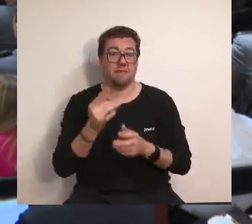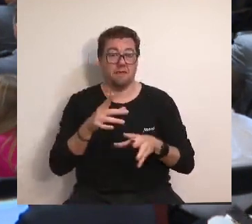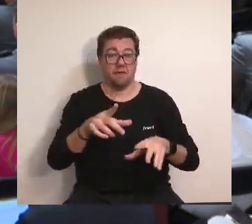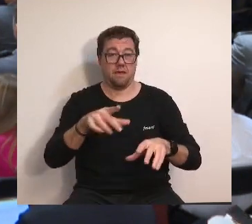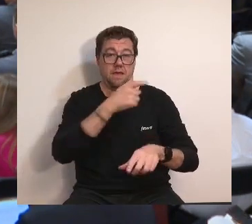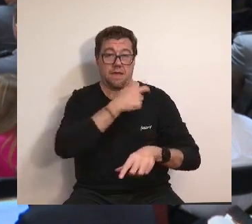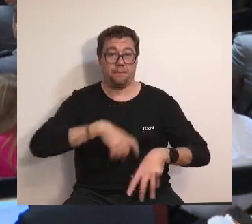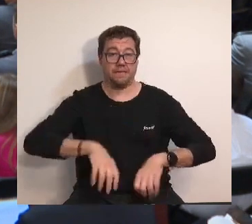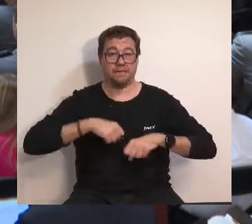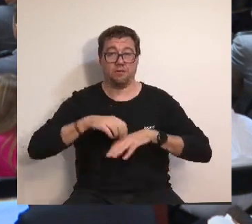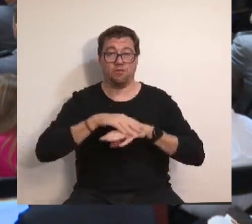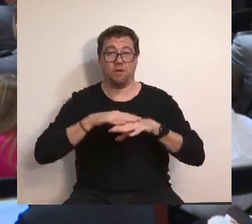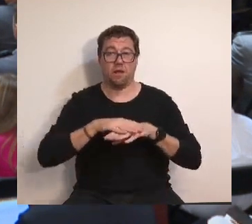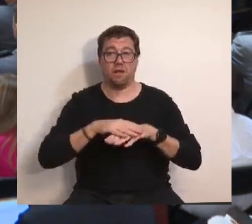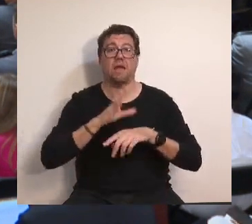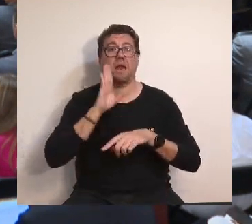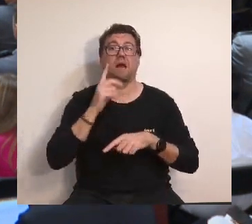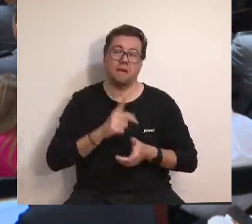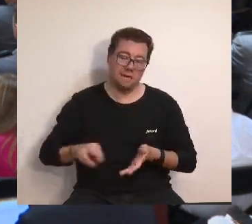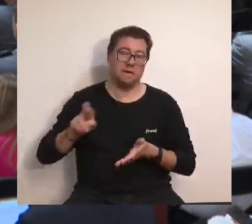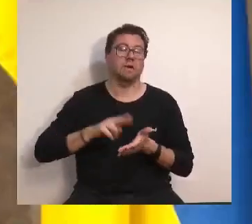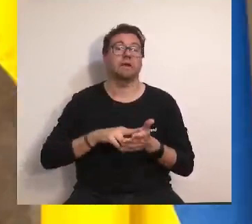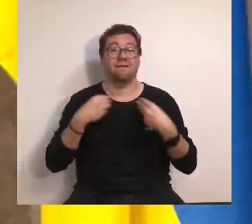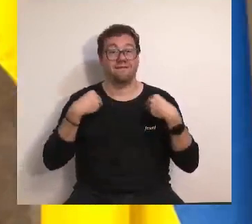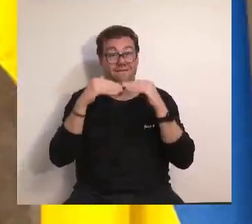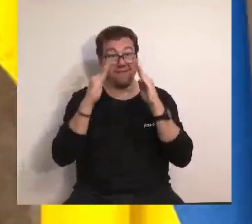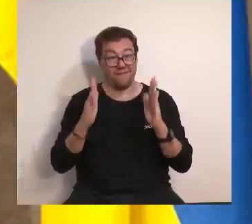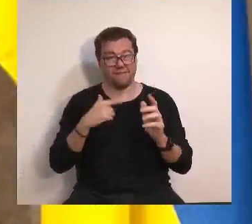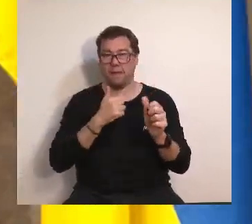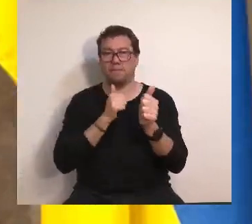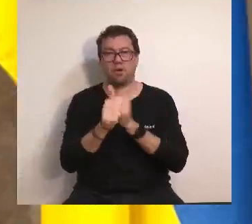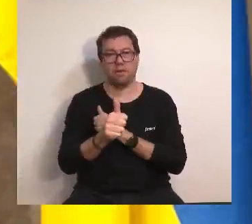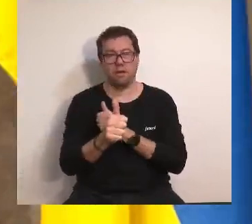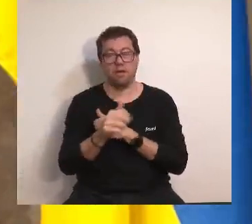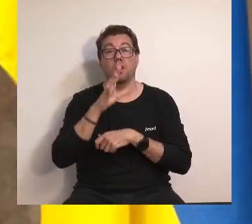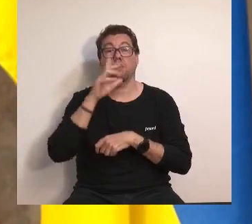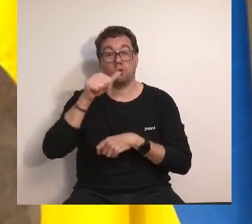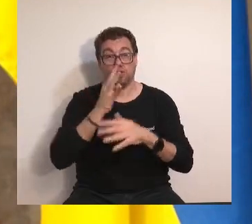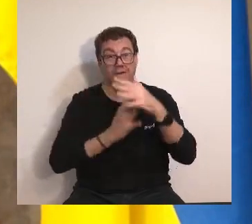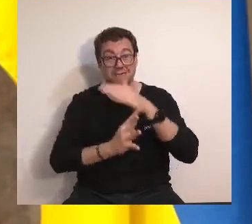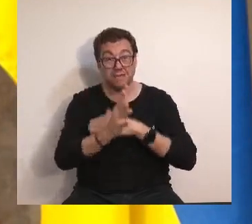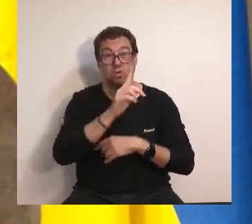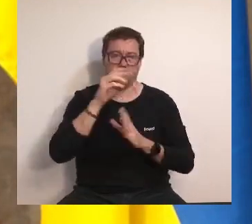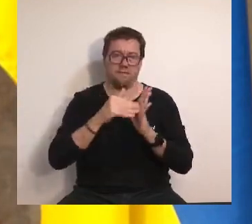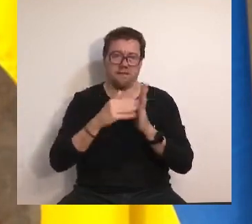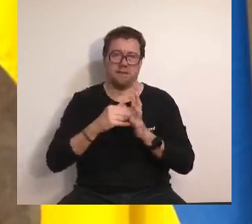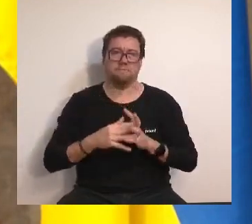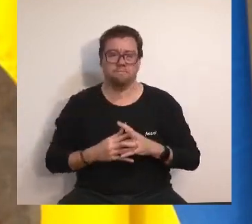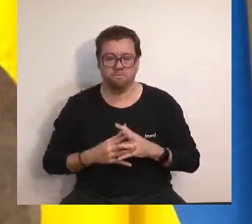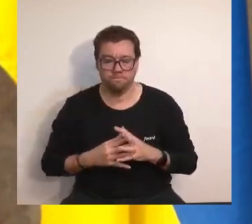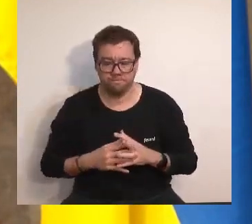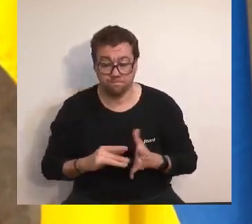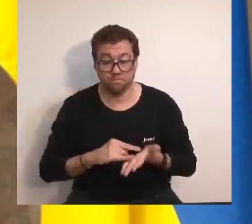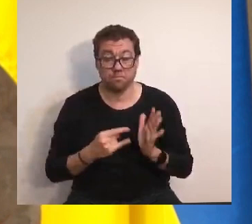llevar a cabo las construcciones y ha destacado que la Generalitat avalará a quienes deseen comprar una de estas viviendas. Es un plan